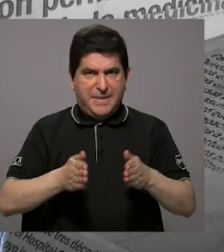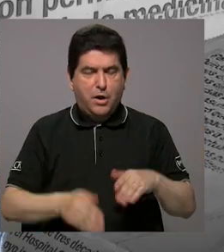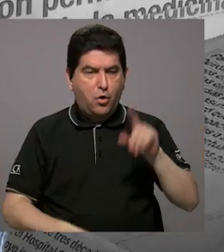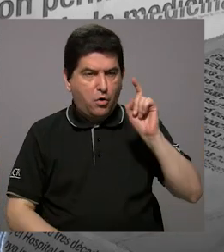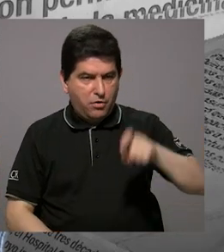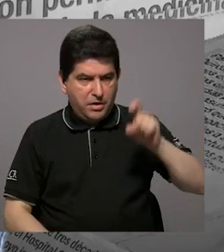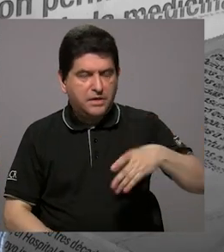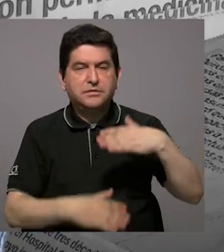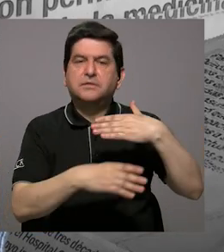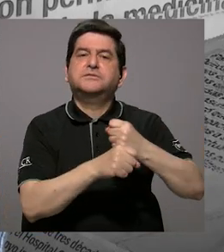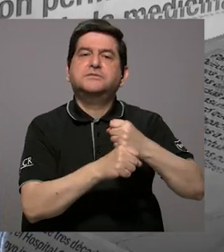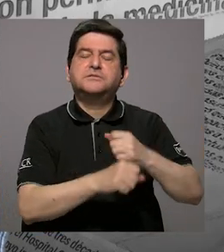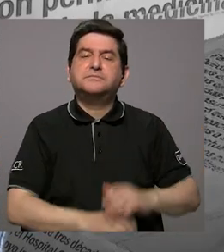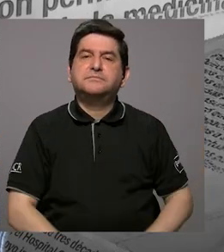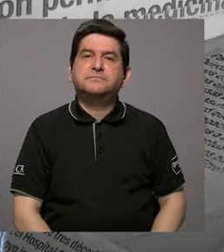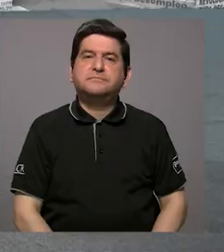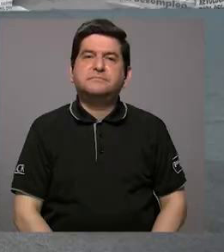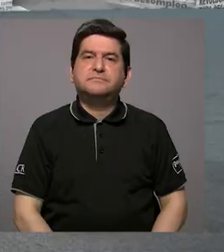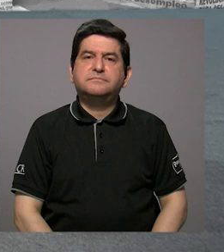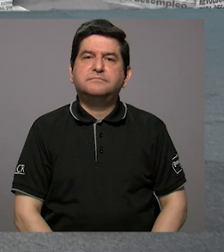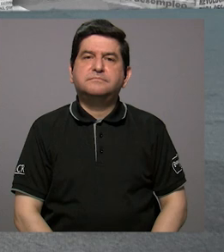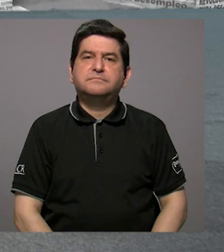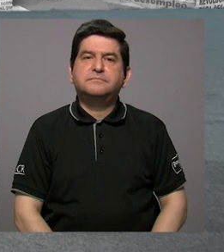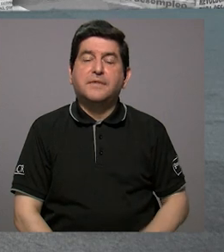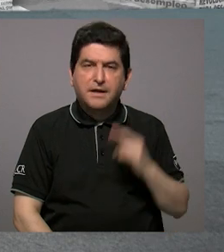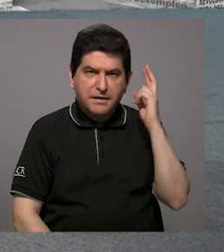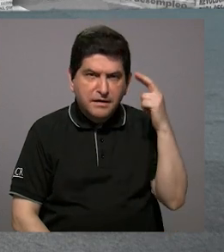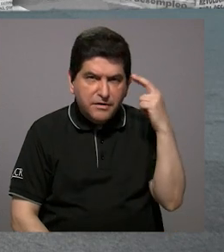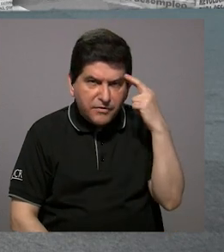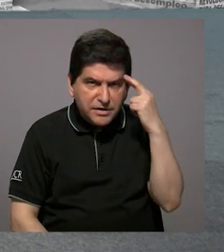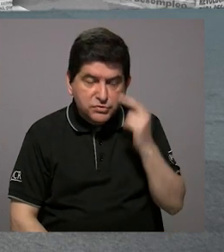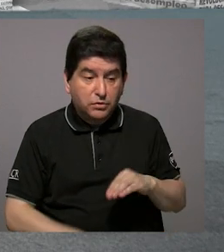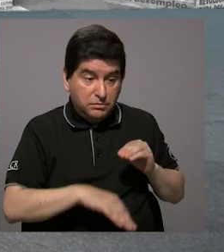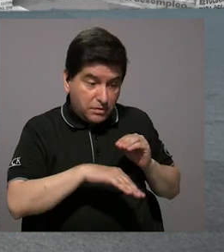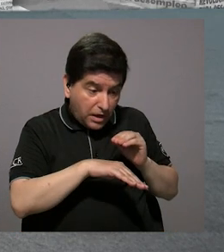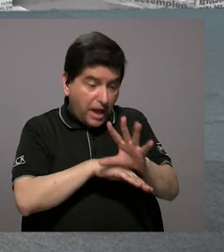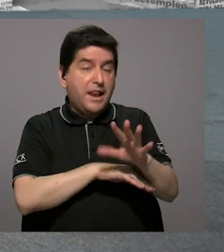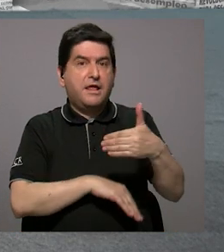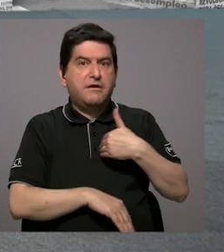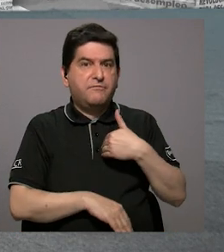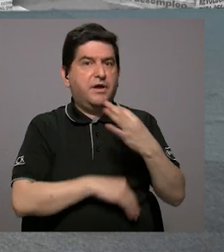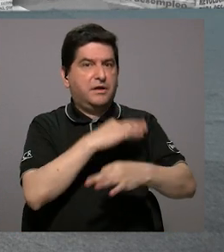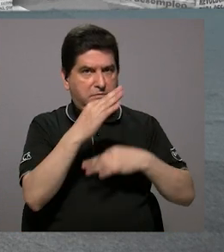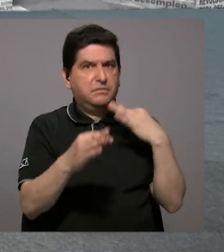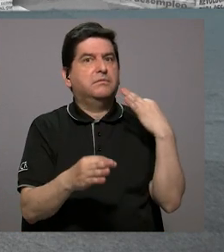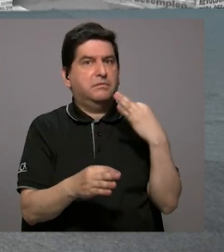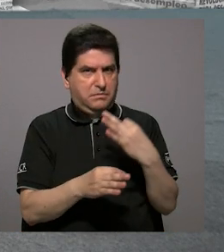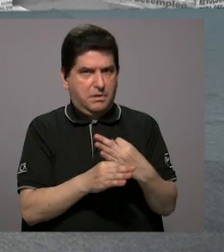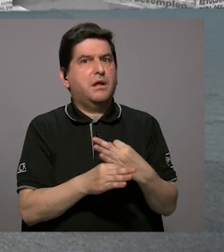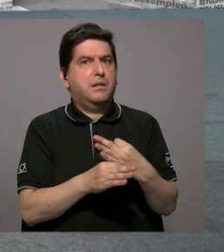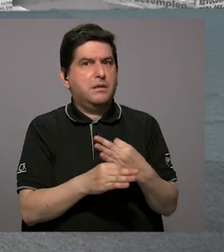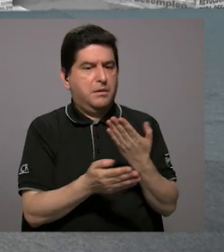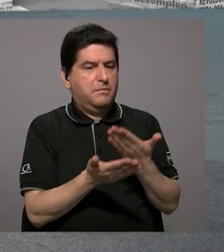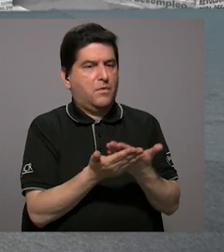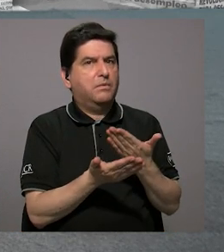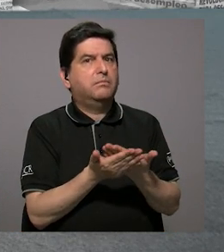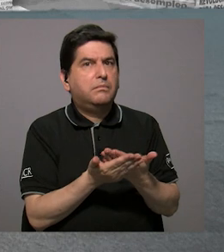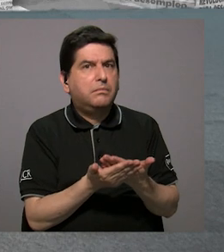tenía que hacer porque por las repercusiones que tiene en este tipo de